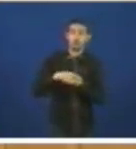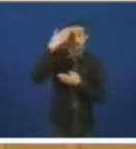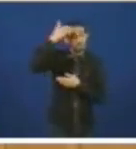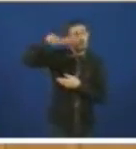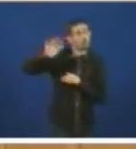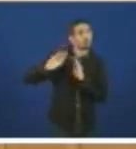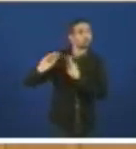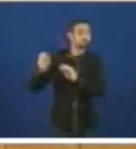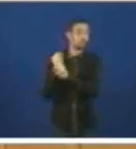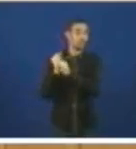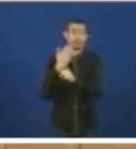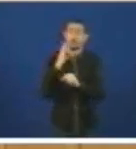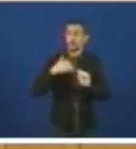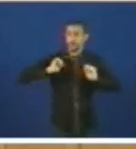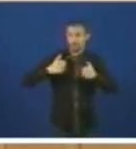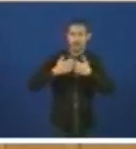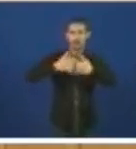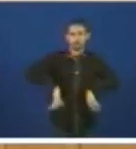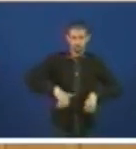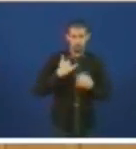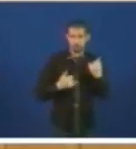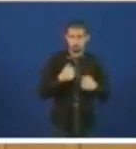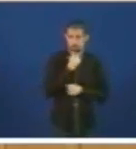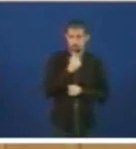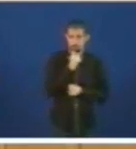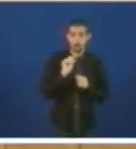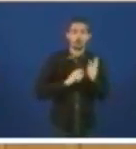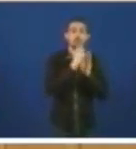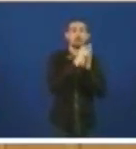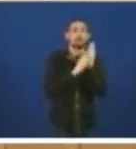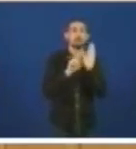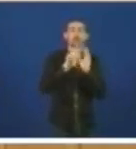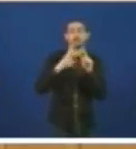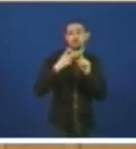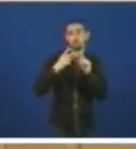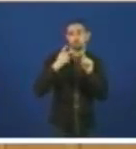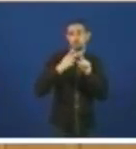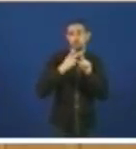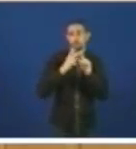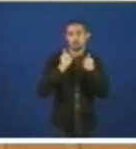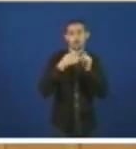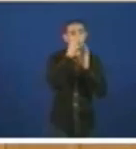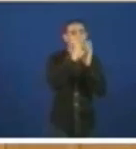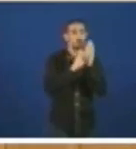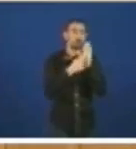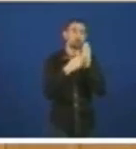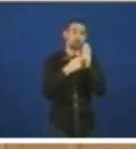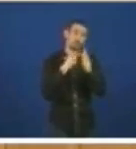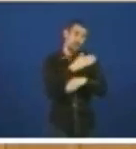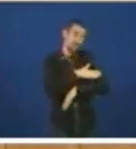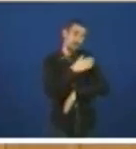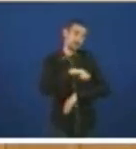suponemos que estará, porque é inicio inmediato. No punto segundo, inclusión nos orzamentos do Estado deste ano 2012,